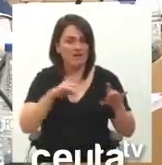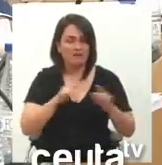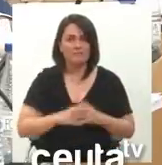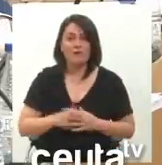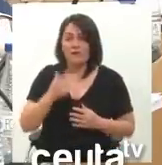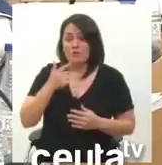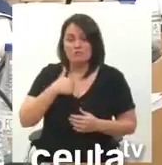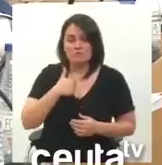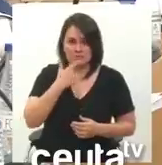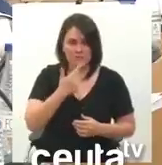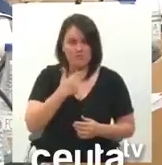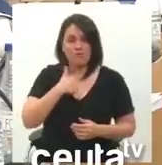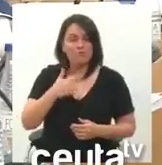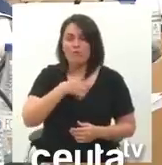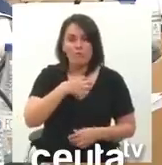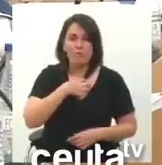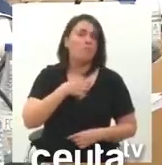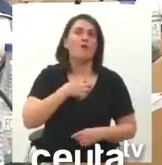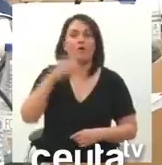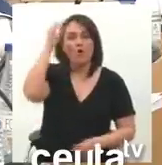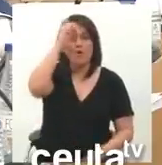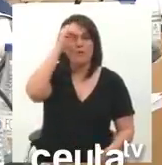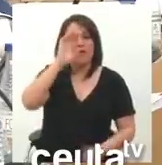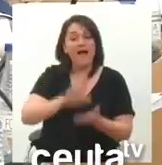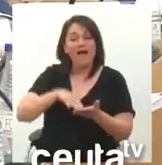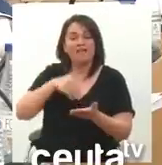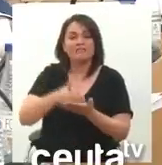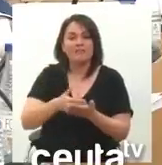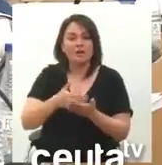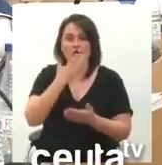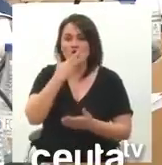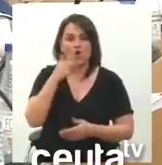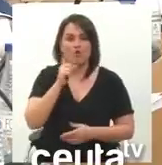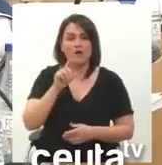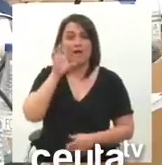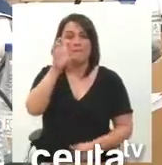mientras no conozca lo que ha pactado mi país.